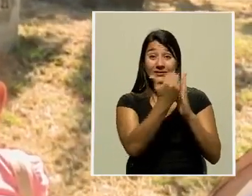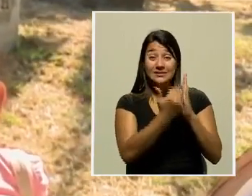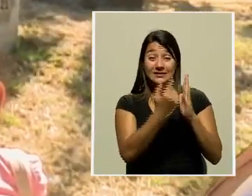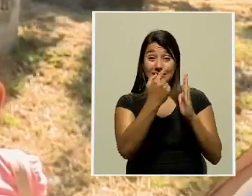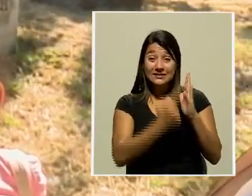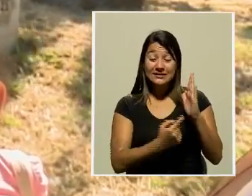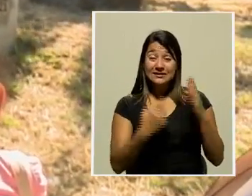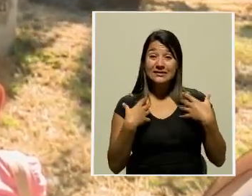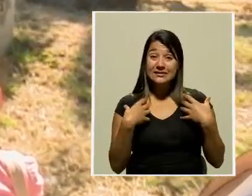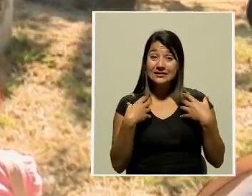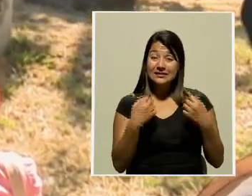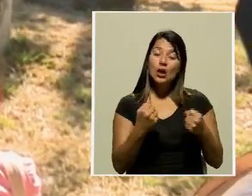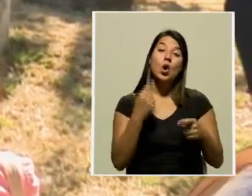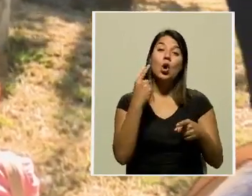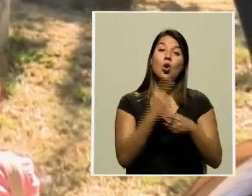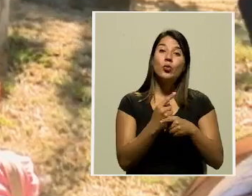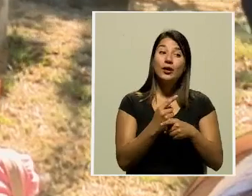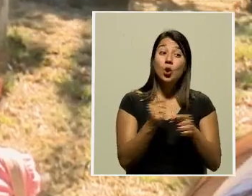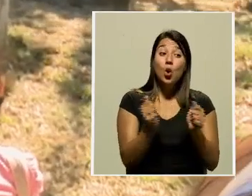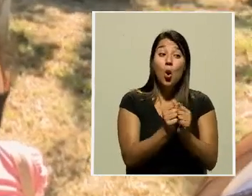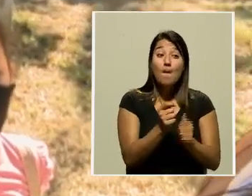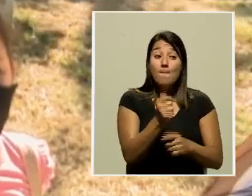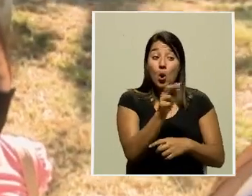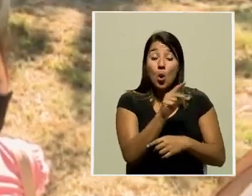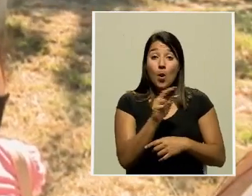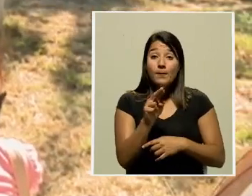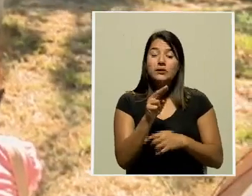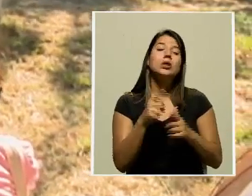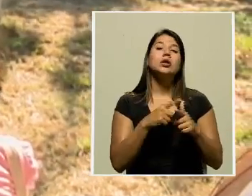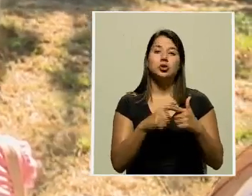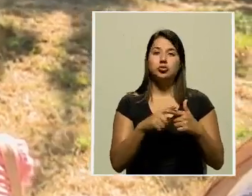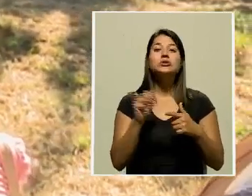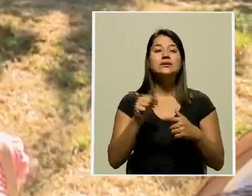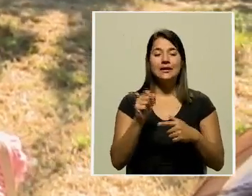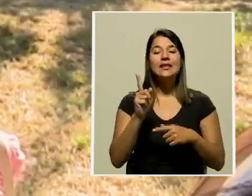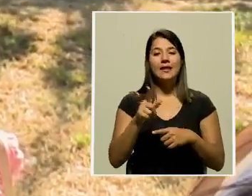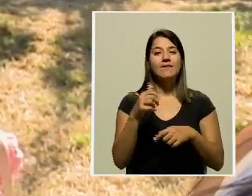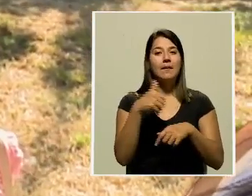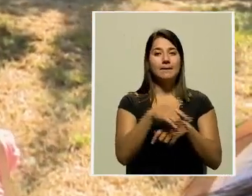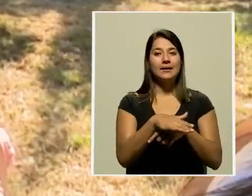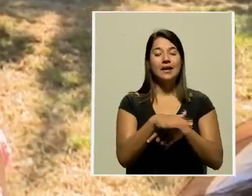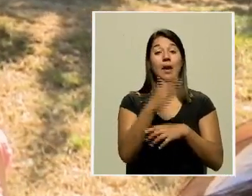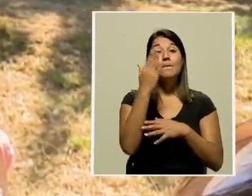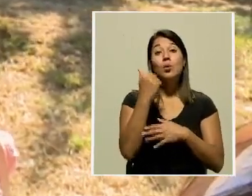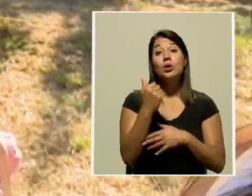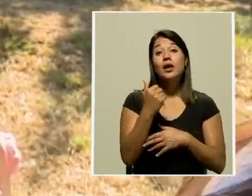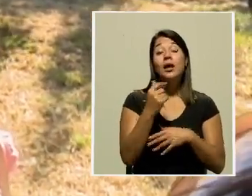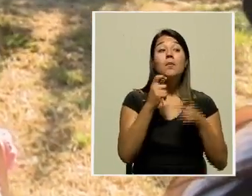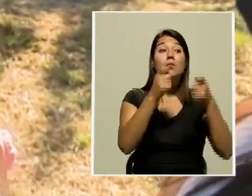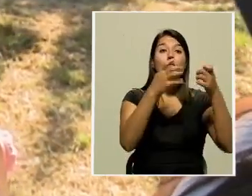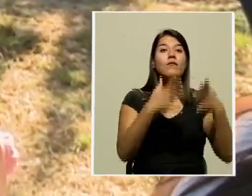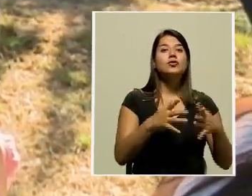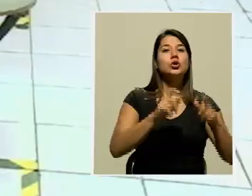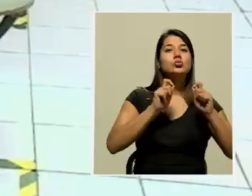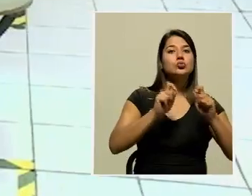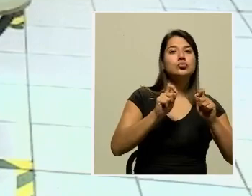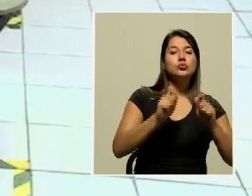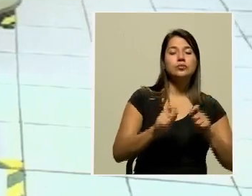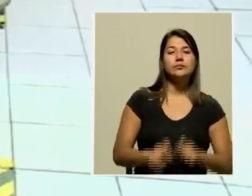viendo muchos chiquitos en el aula, pues sí se debería porque están los profesores dándoles clases.